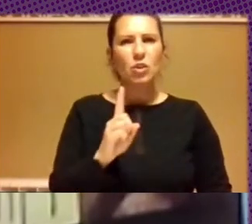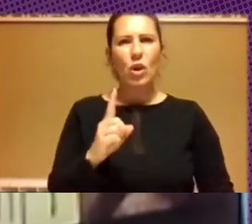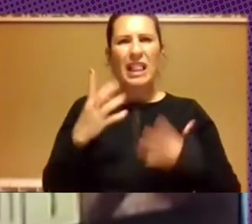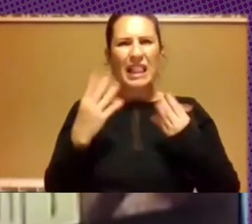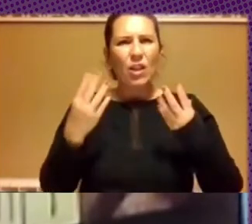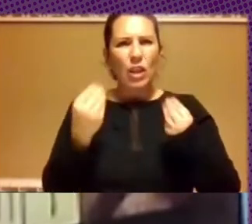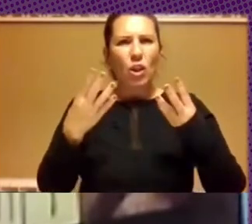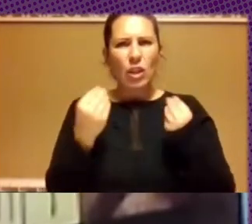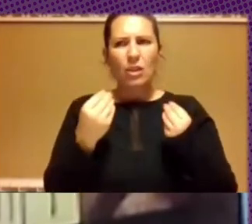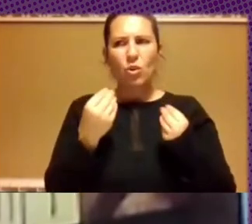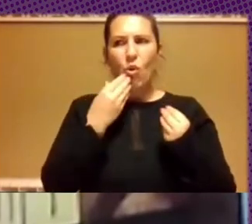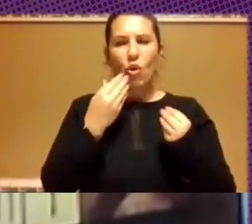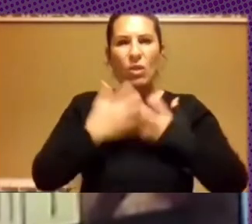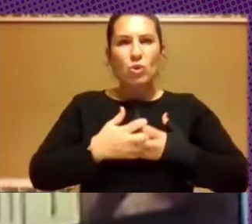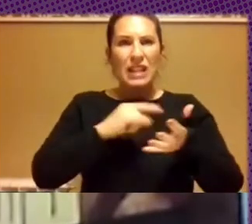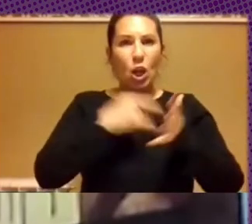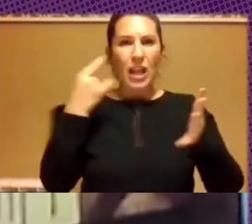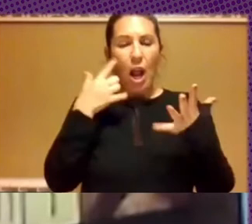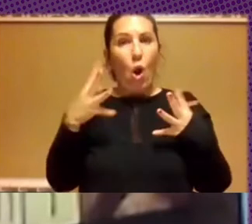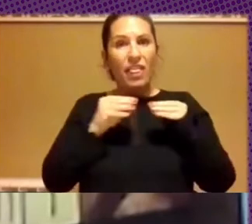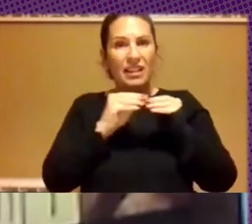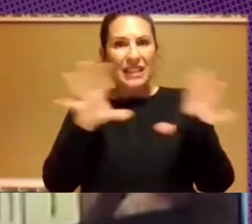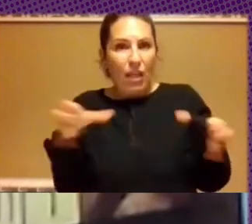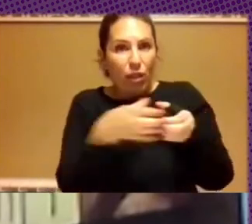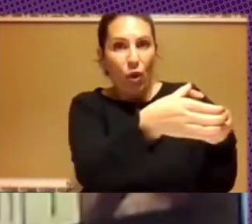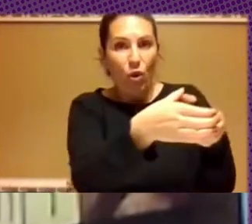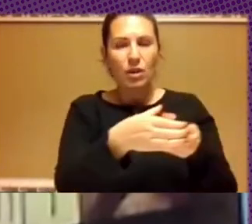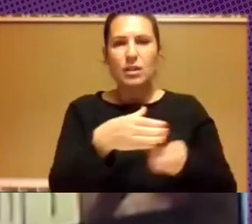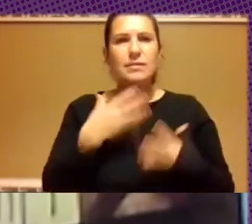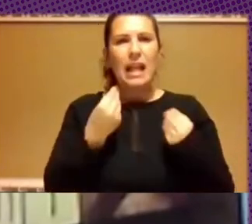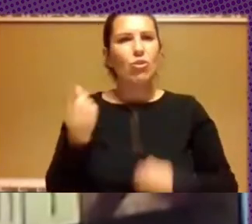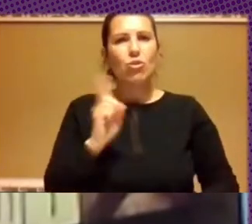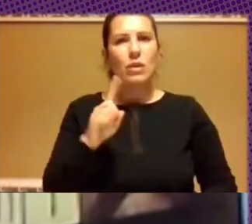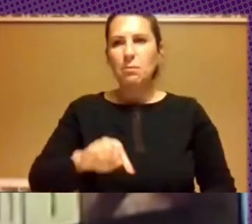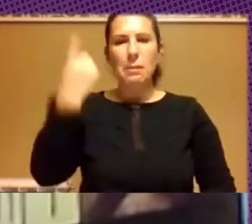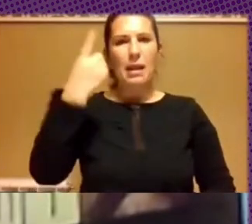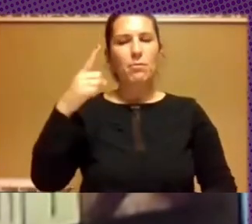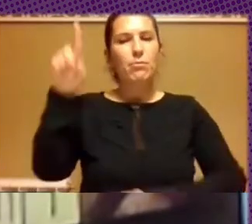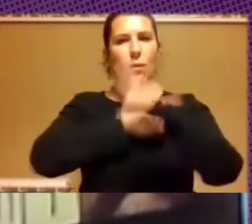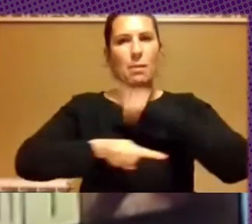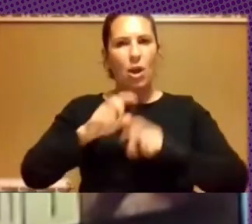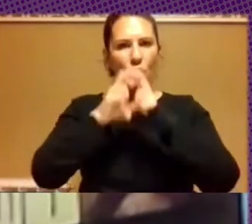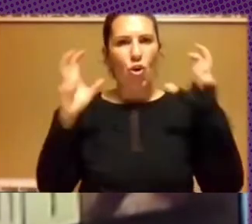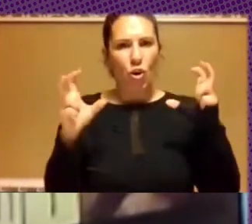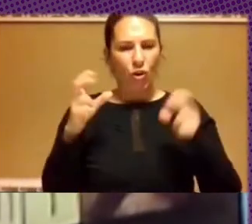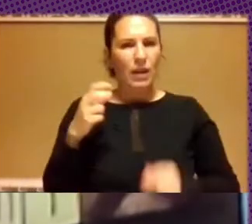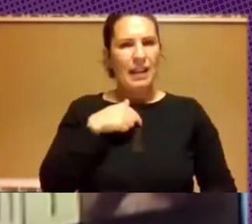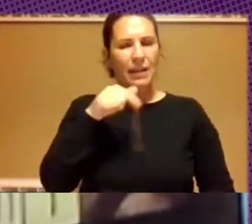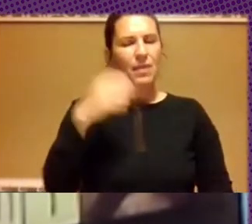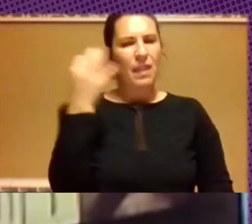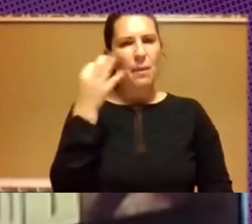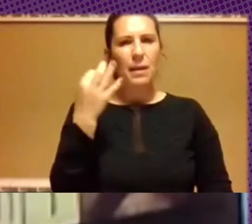con la industria tecnológica. Este es el primer gran problema y acá es donde es menester no